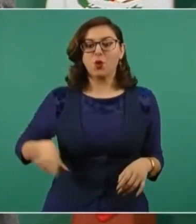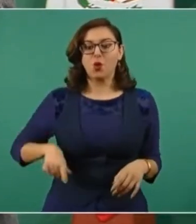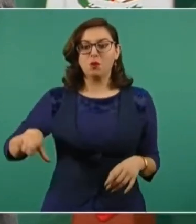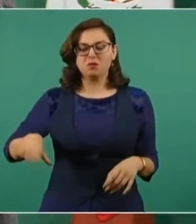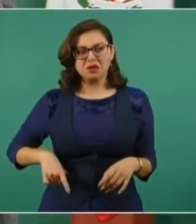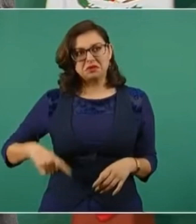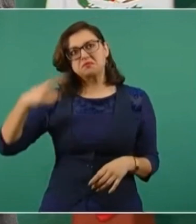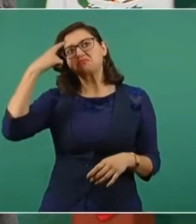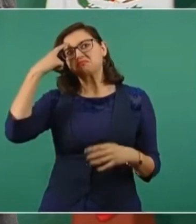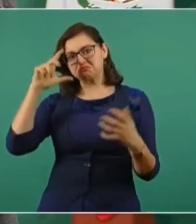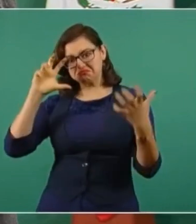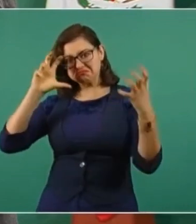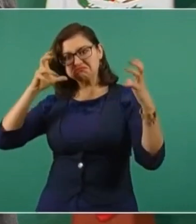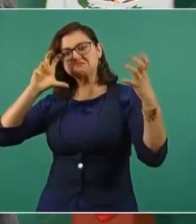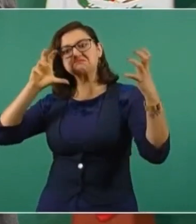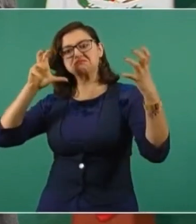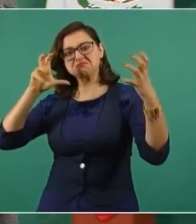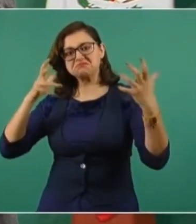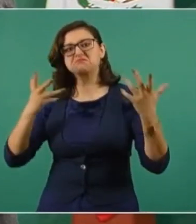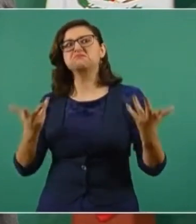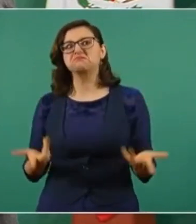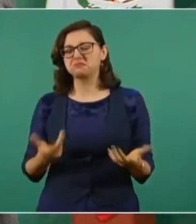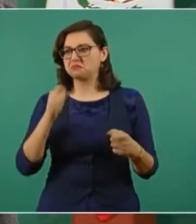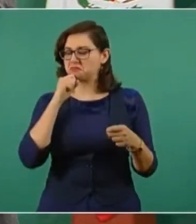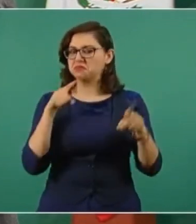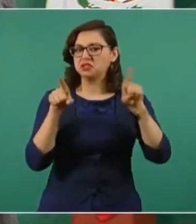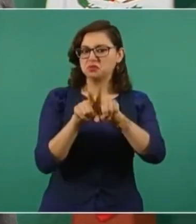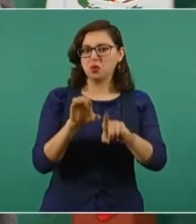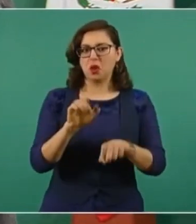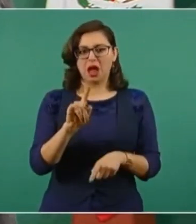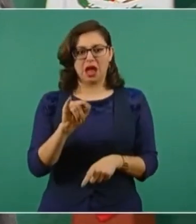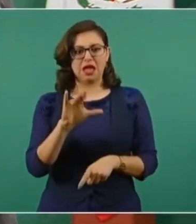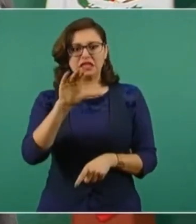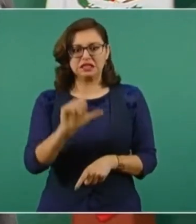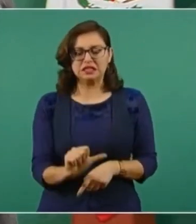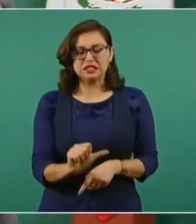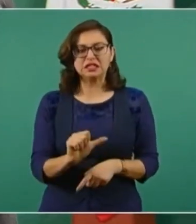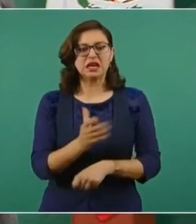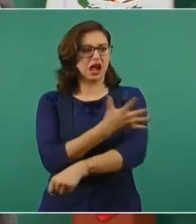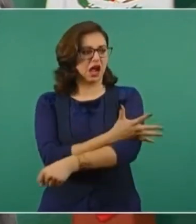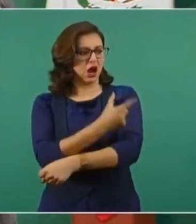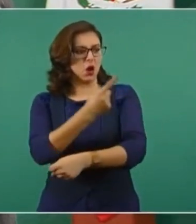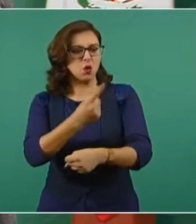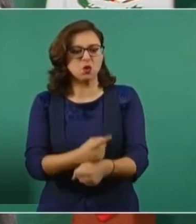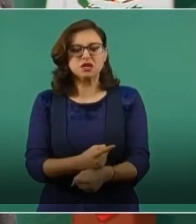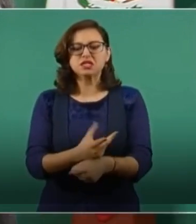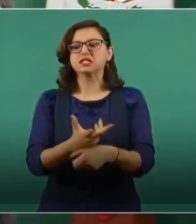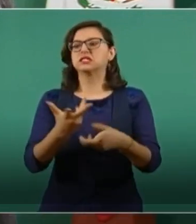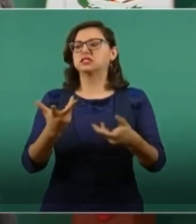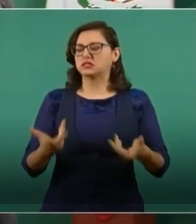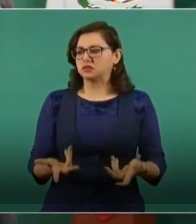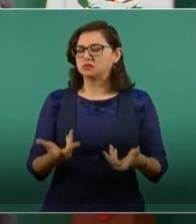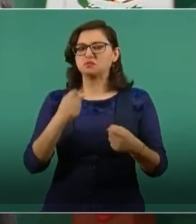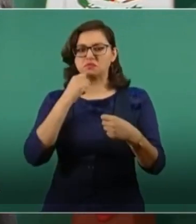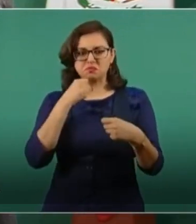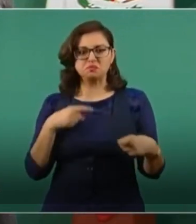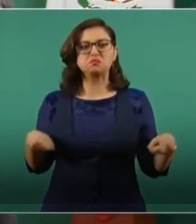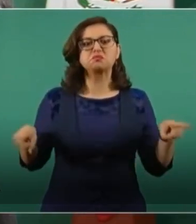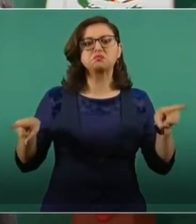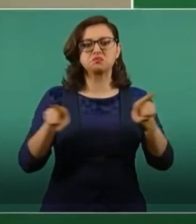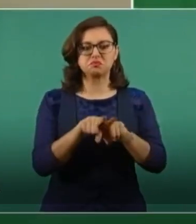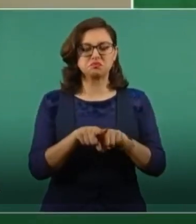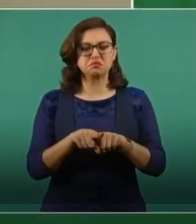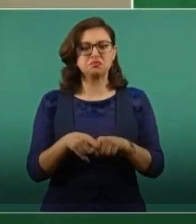parecido, que valoran la política del mismo modo, que valoran la honestidad de la gestión pública del mismo modo y que se